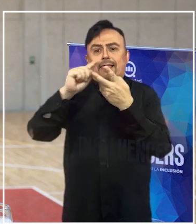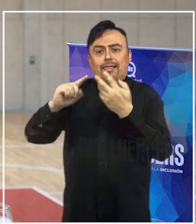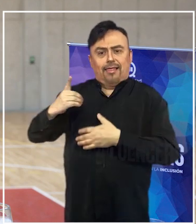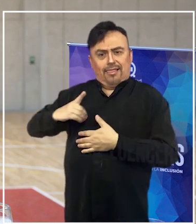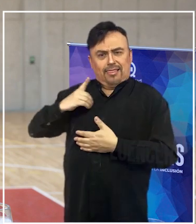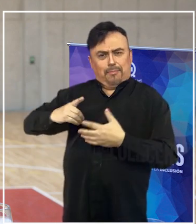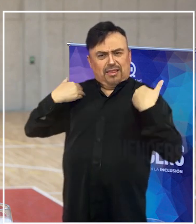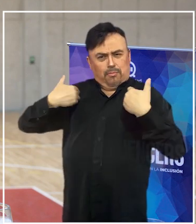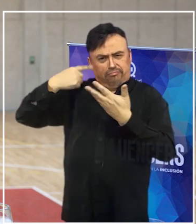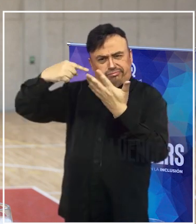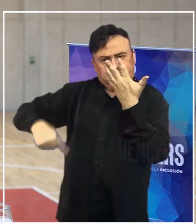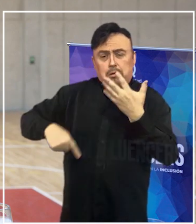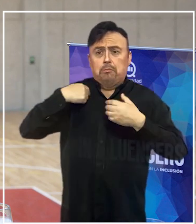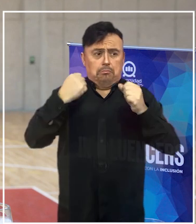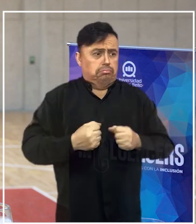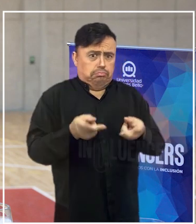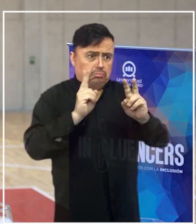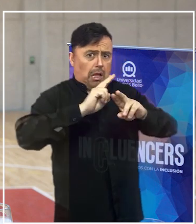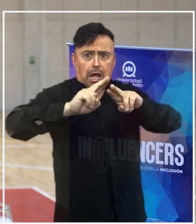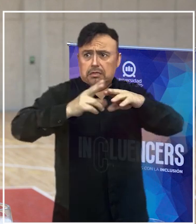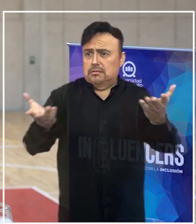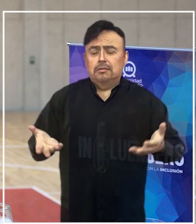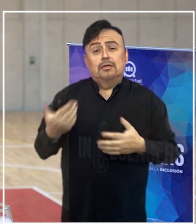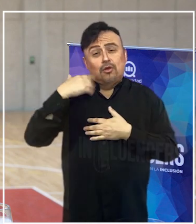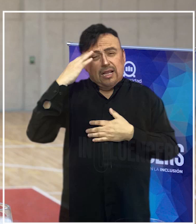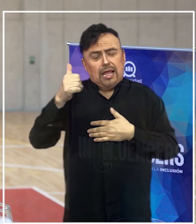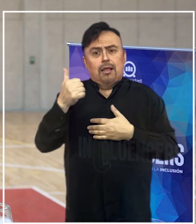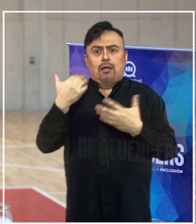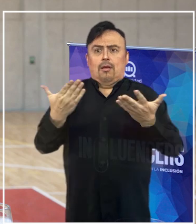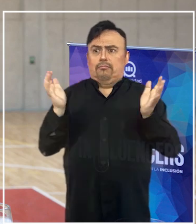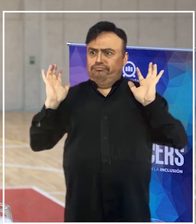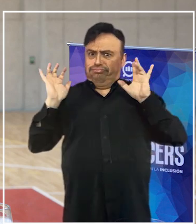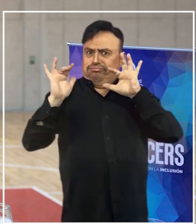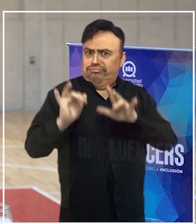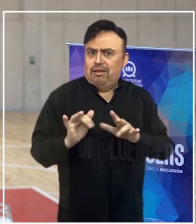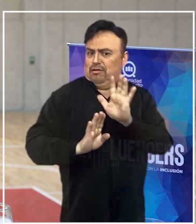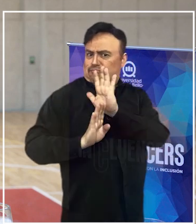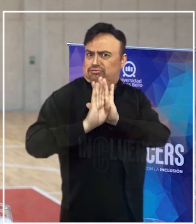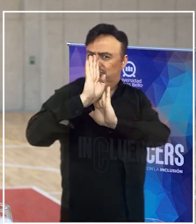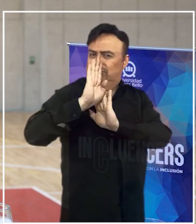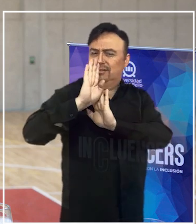que pueden realizarse. Creo que generar un gran polo de desarrollo